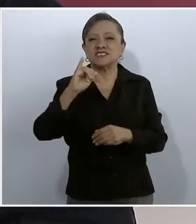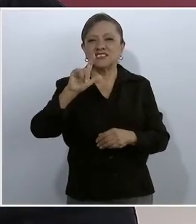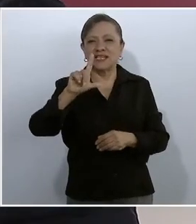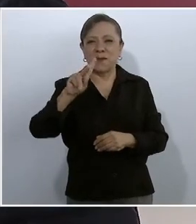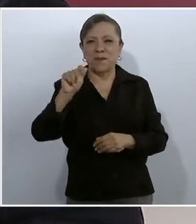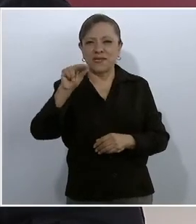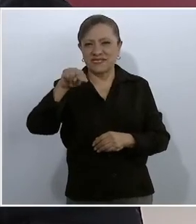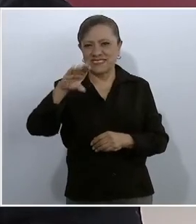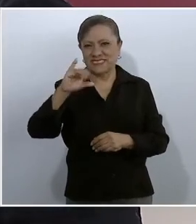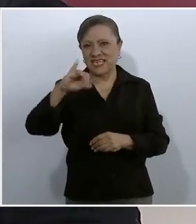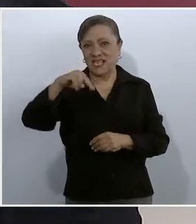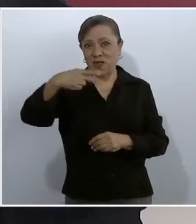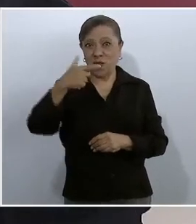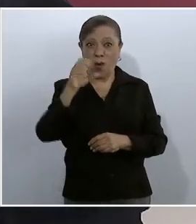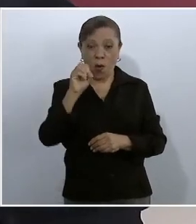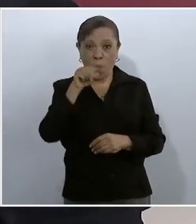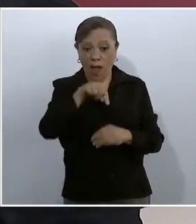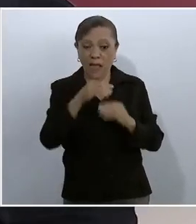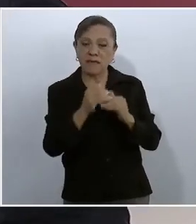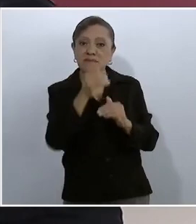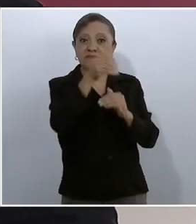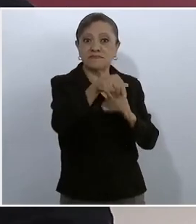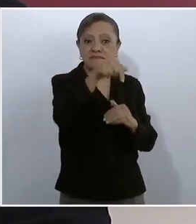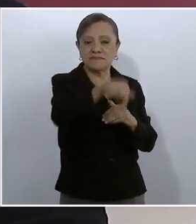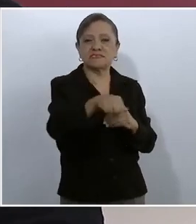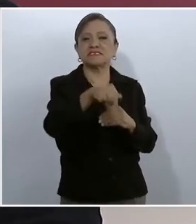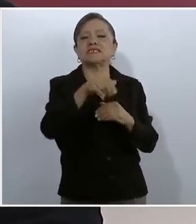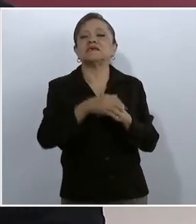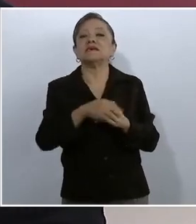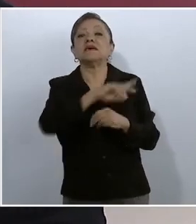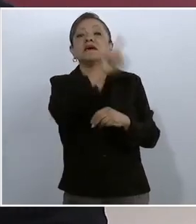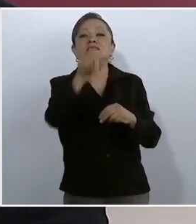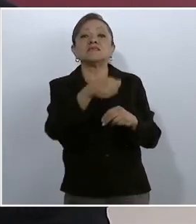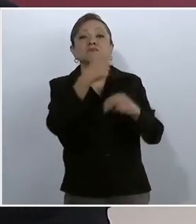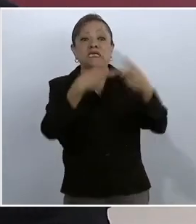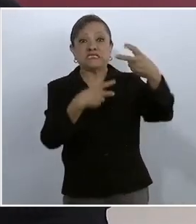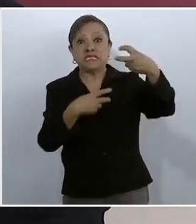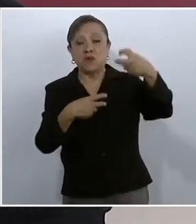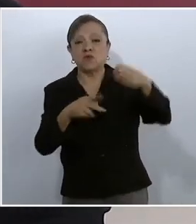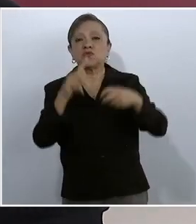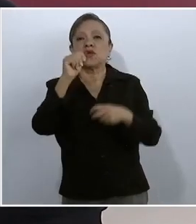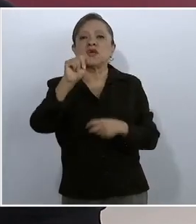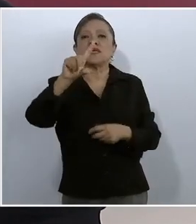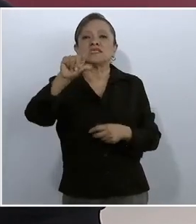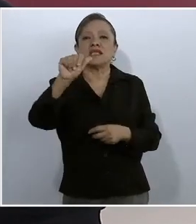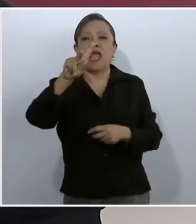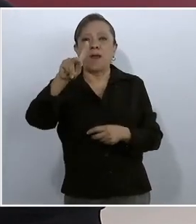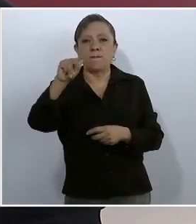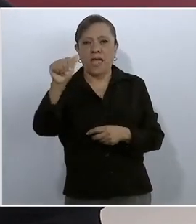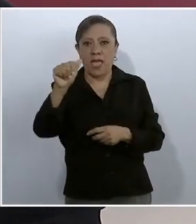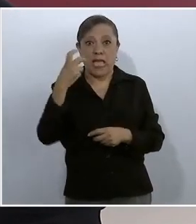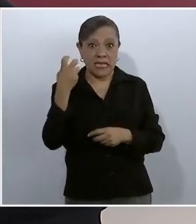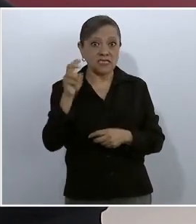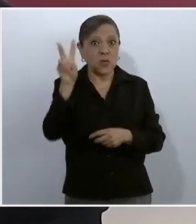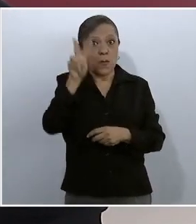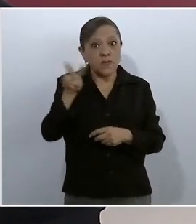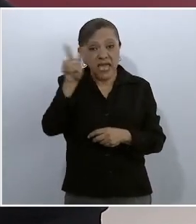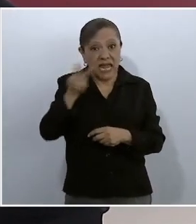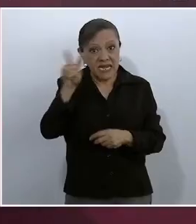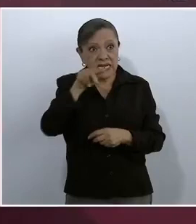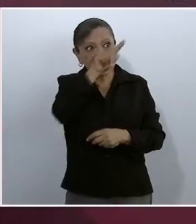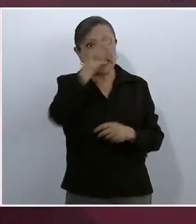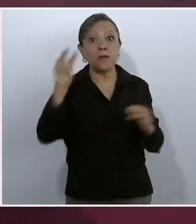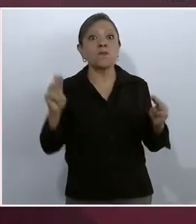De ahí, segundo acto, Tlapa, eso el viernes, en la